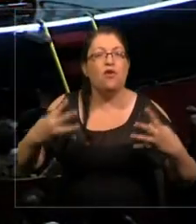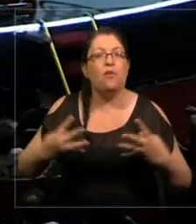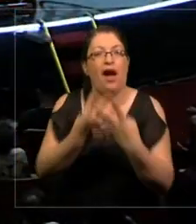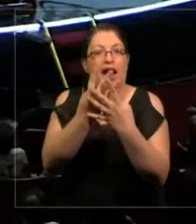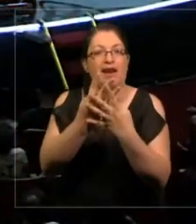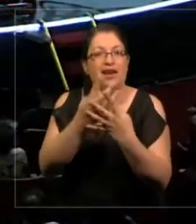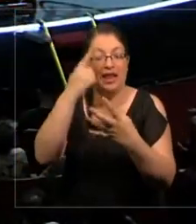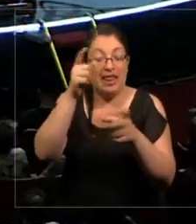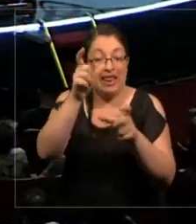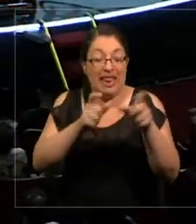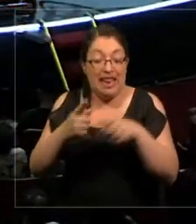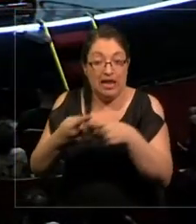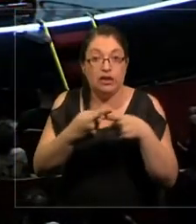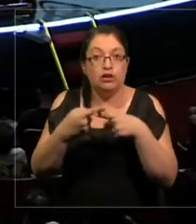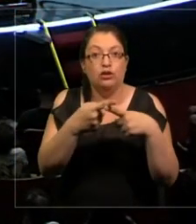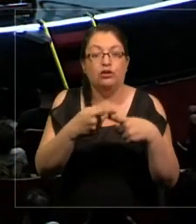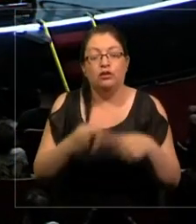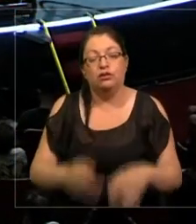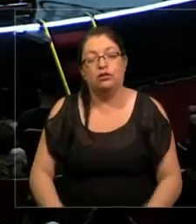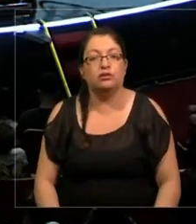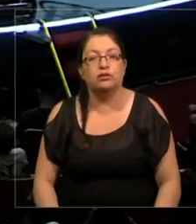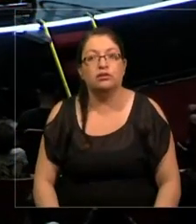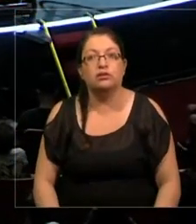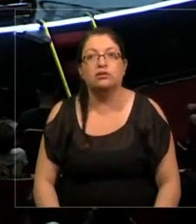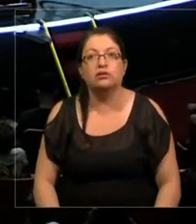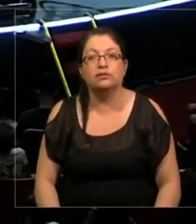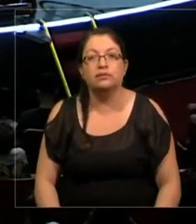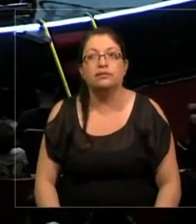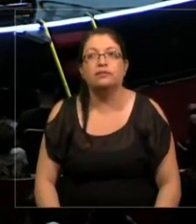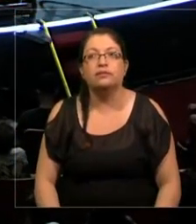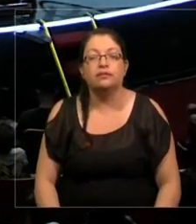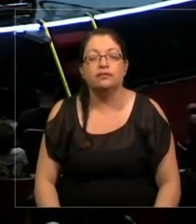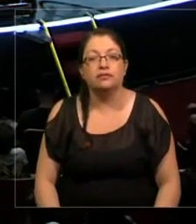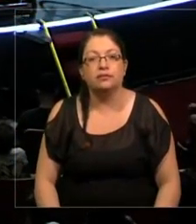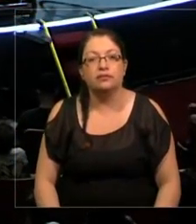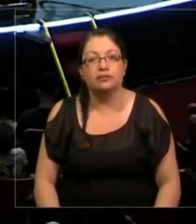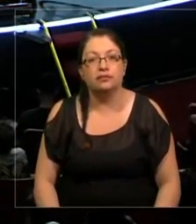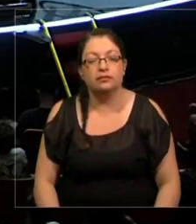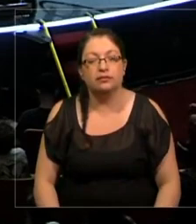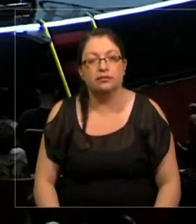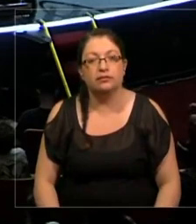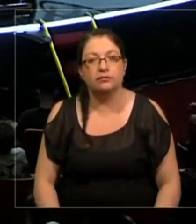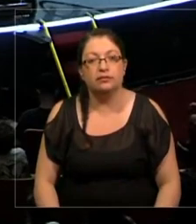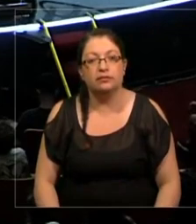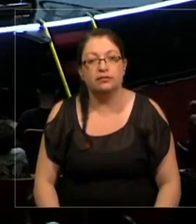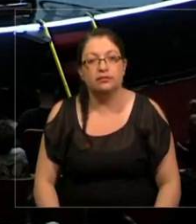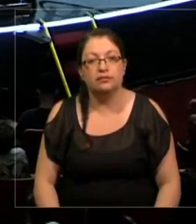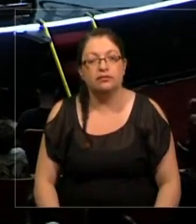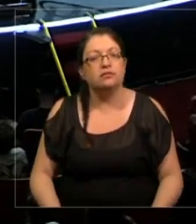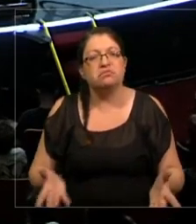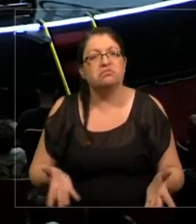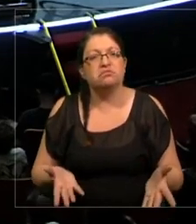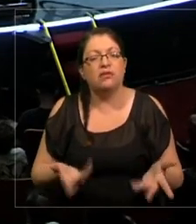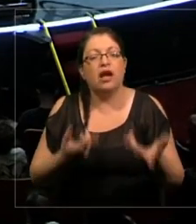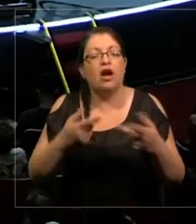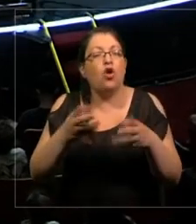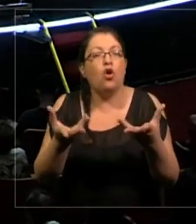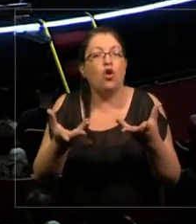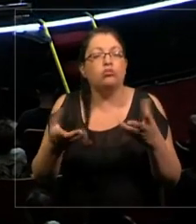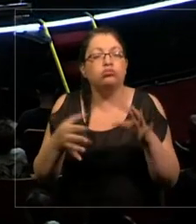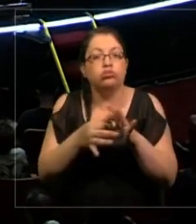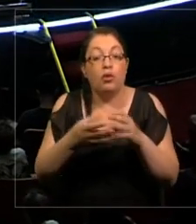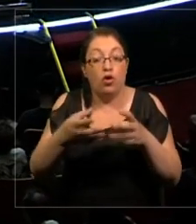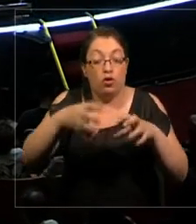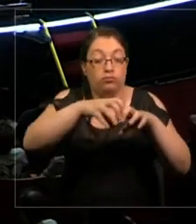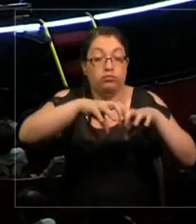limitadas por las diversas modularidades que necesitamos en nuestra